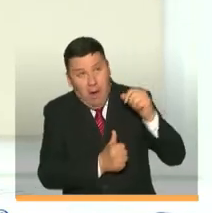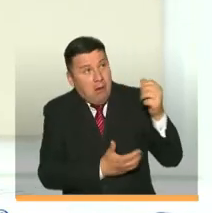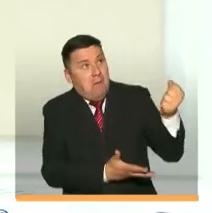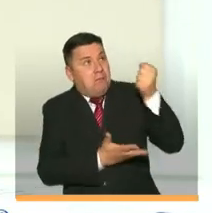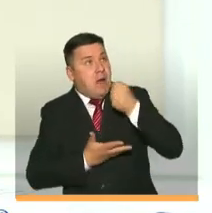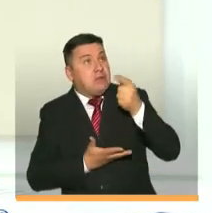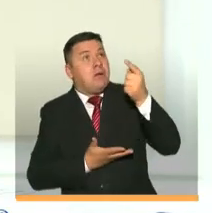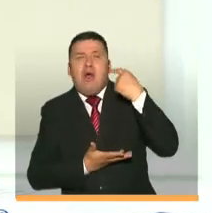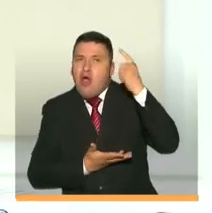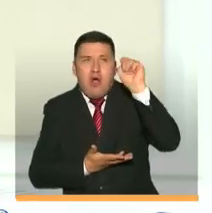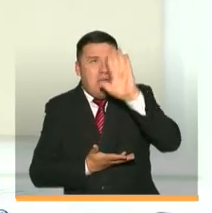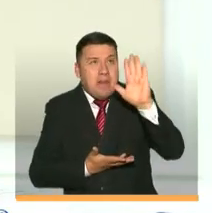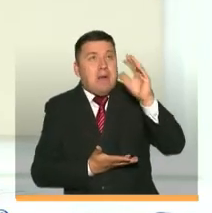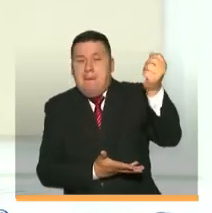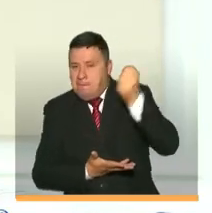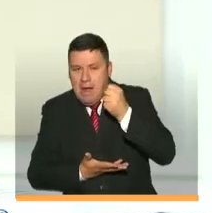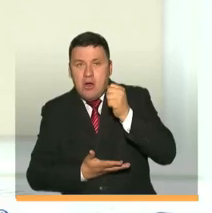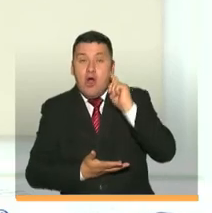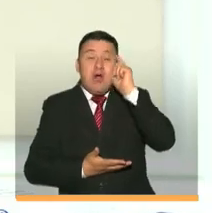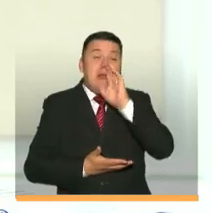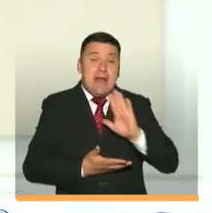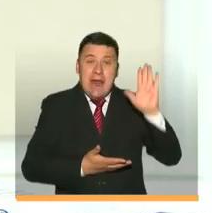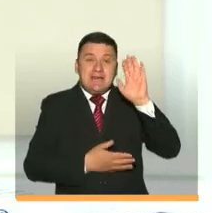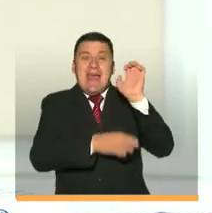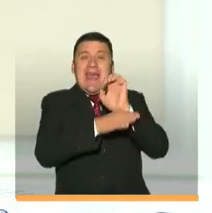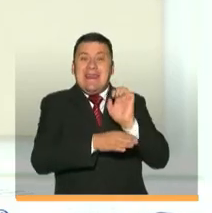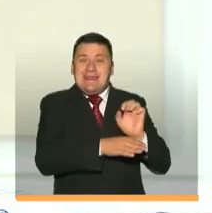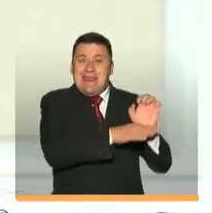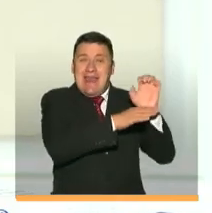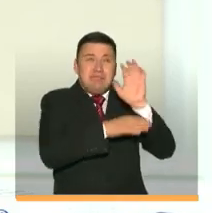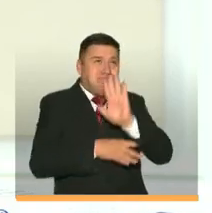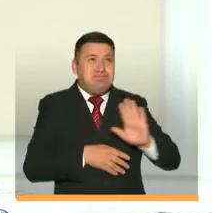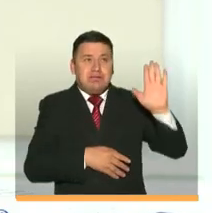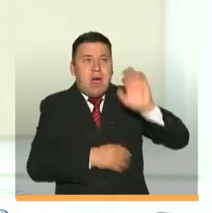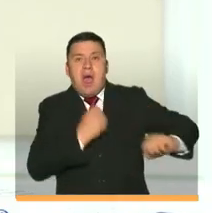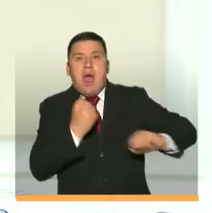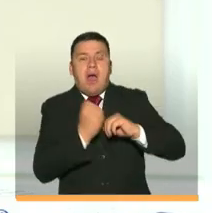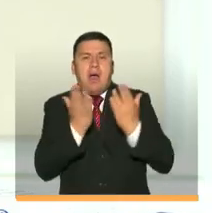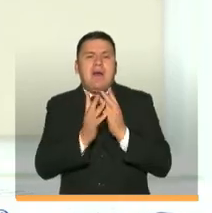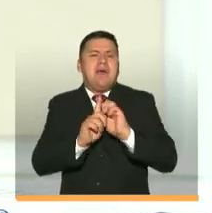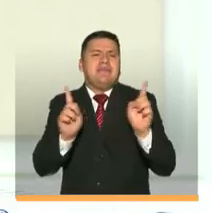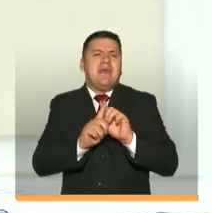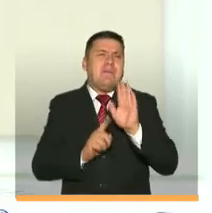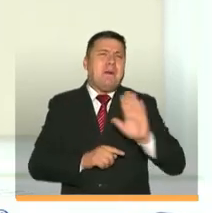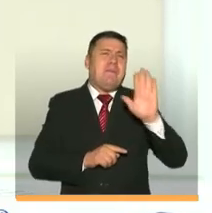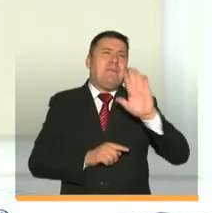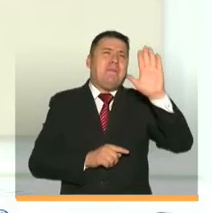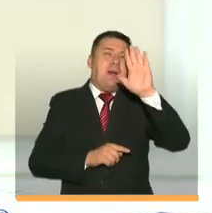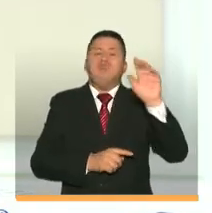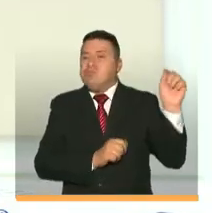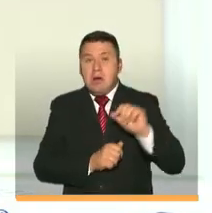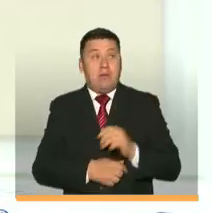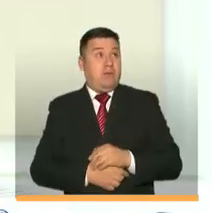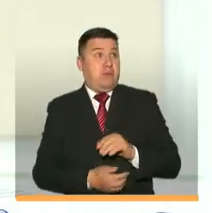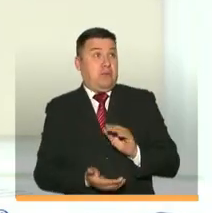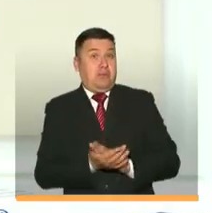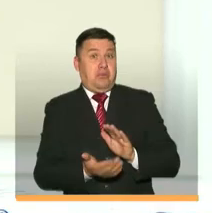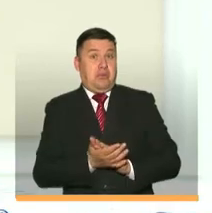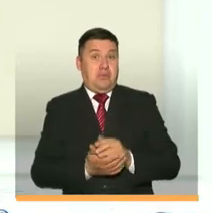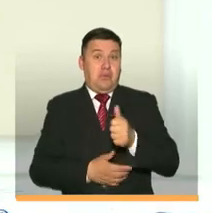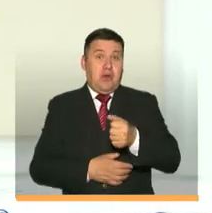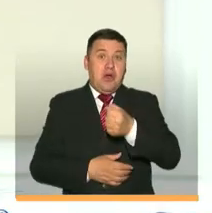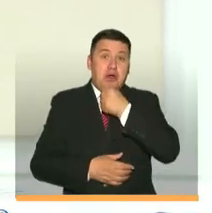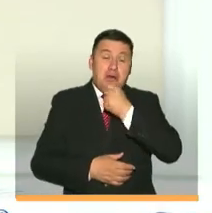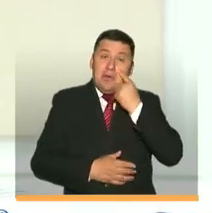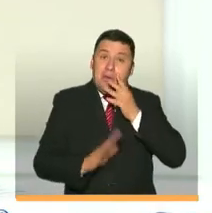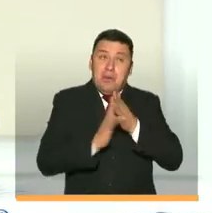sumar recursos del gobierno nacional y de las entidades territoriales para apoyar a alumnos en los distintos territorios. Quería resaltar, presidente, estas dos noticias